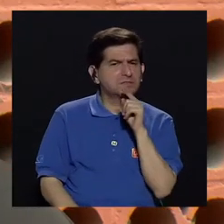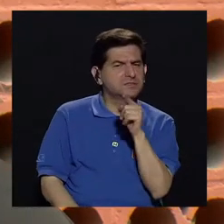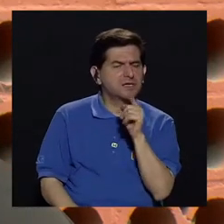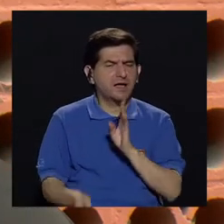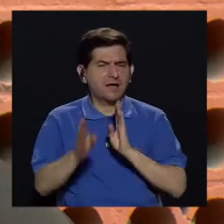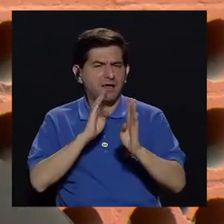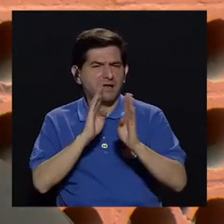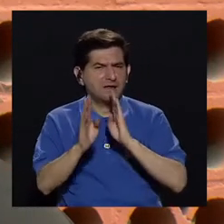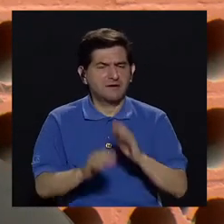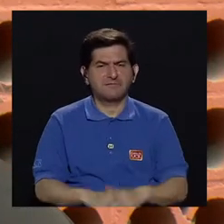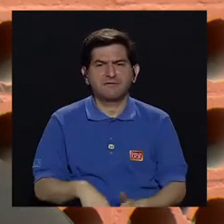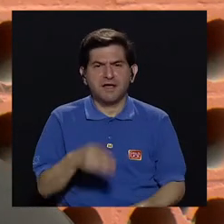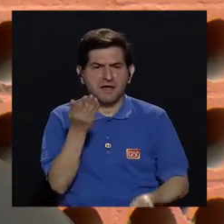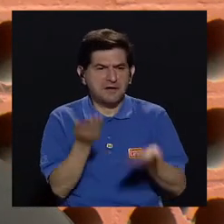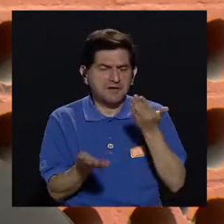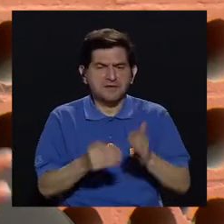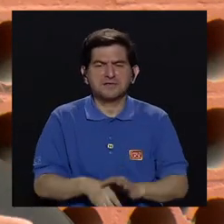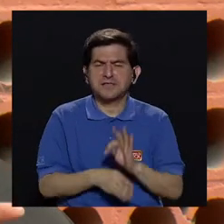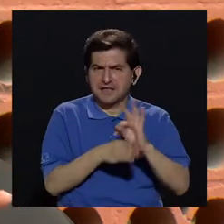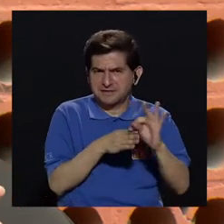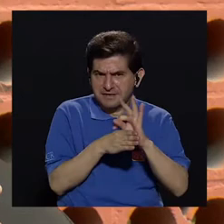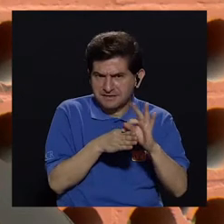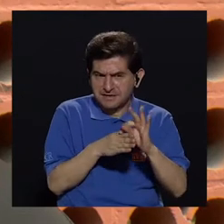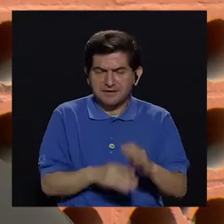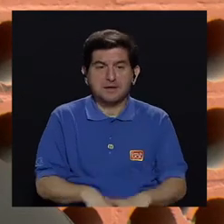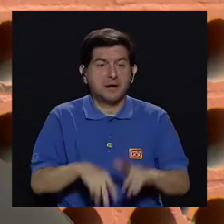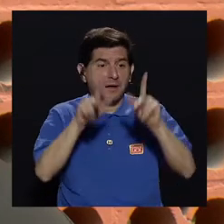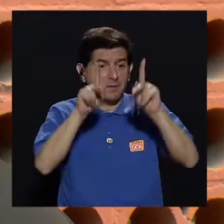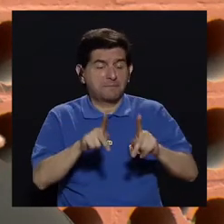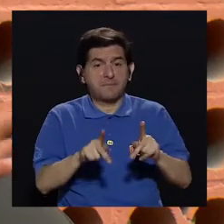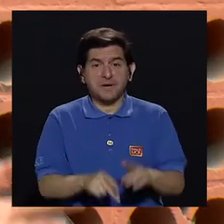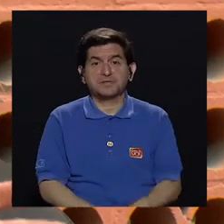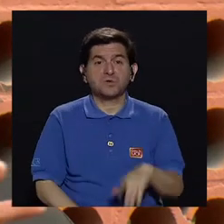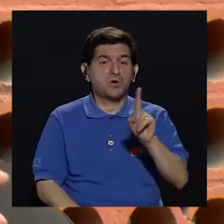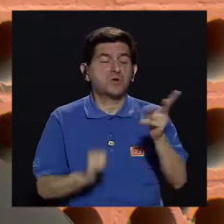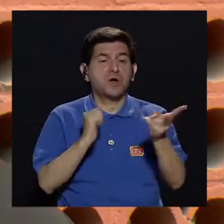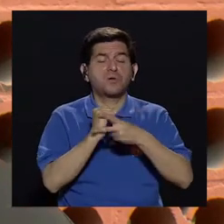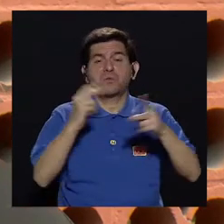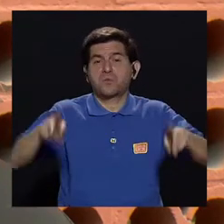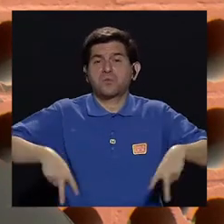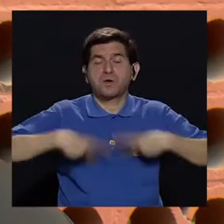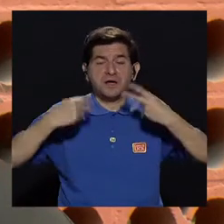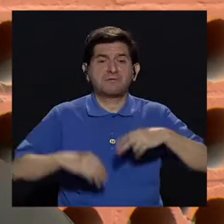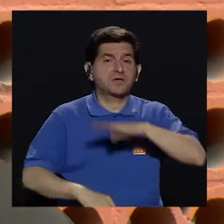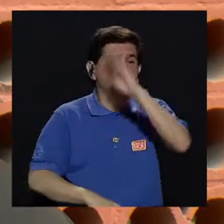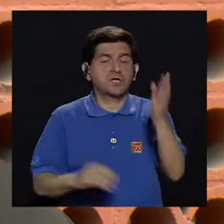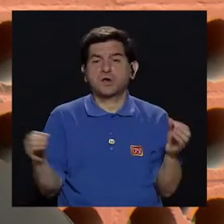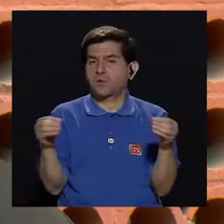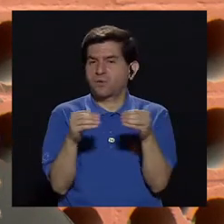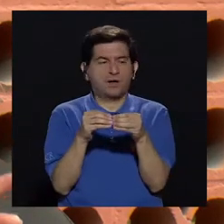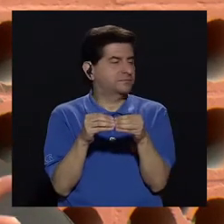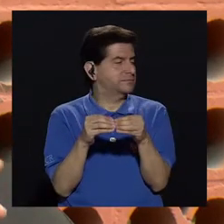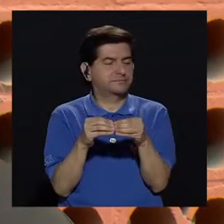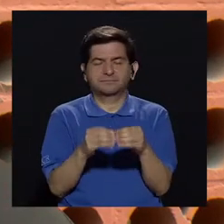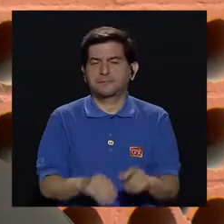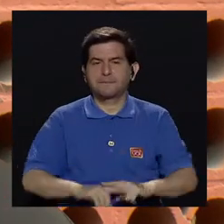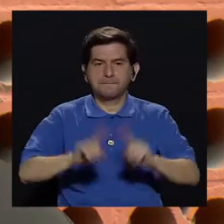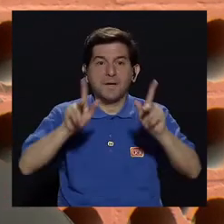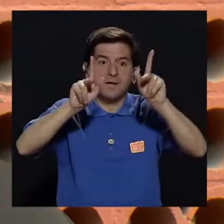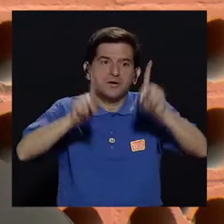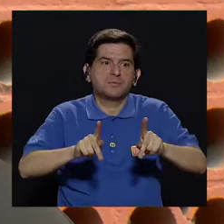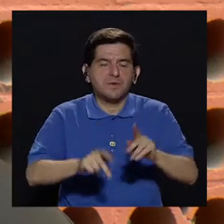hablásemos de lo que tiene que ser con el tratamiento, hay personas que les sucede una vez en la vida. Y nunca más. Y nunca más.